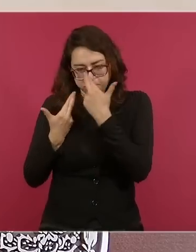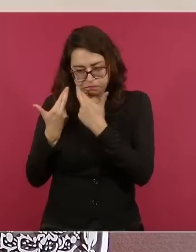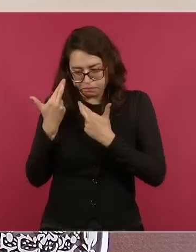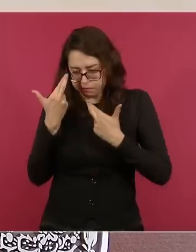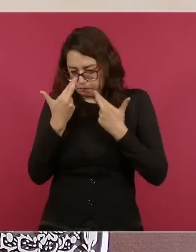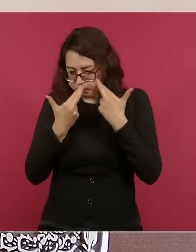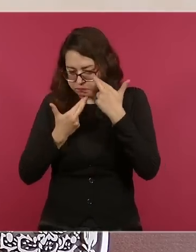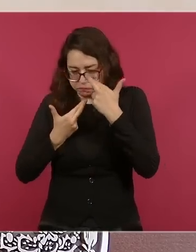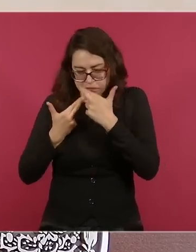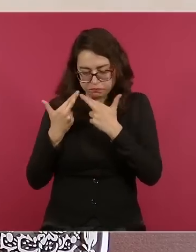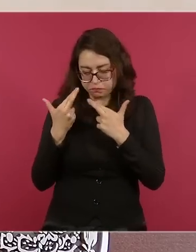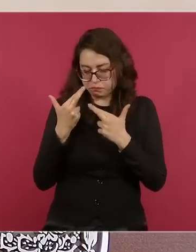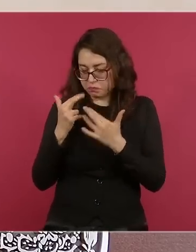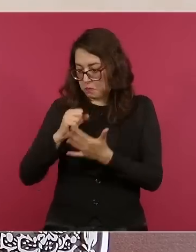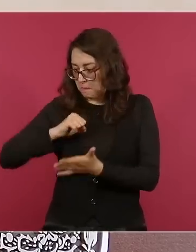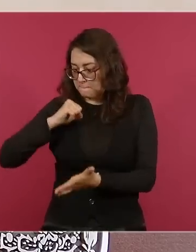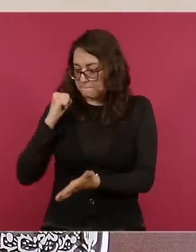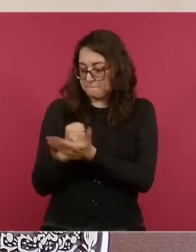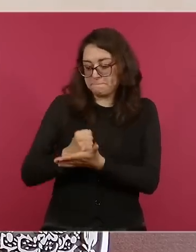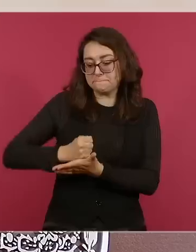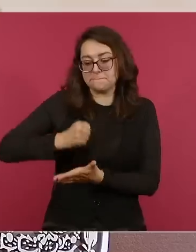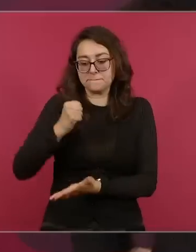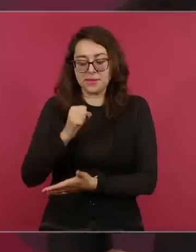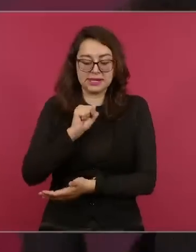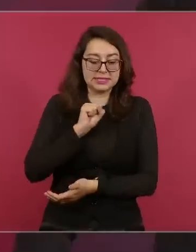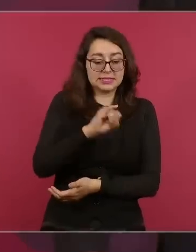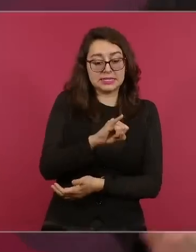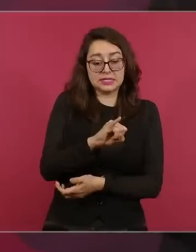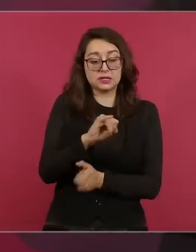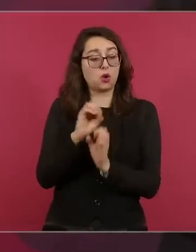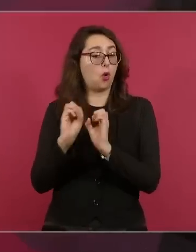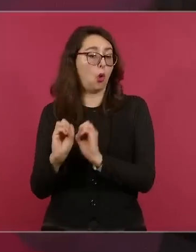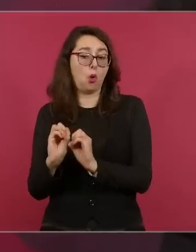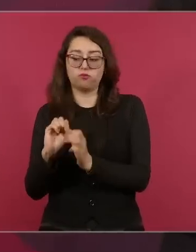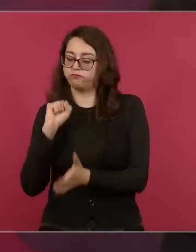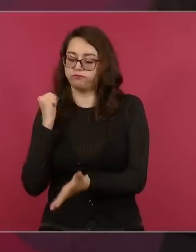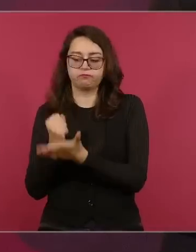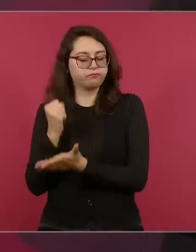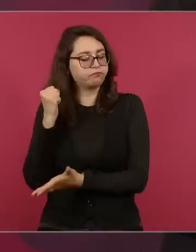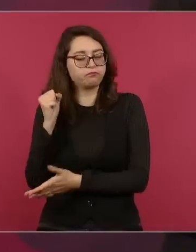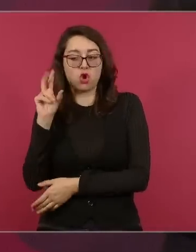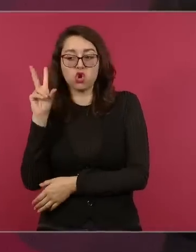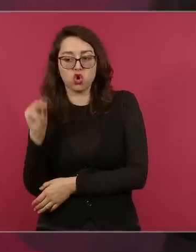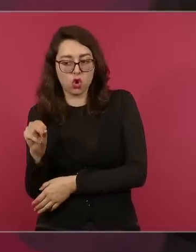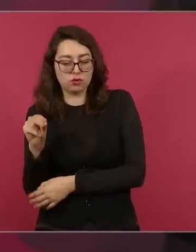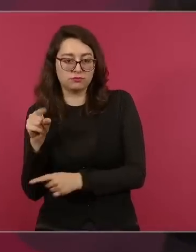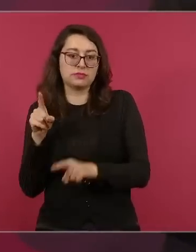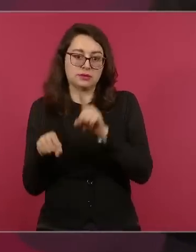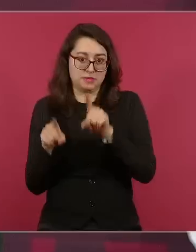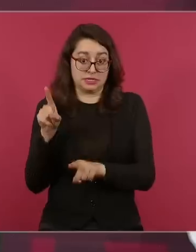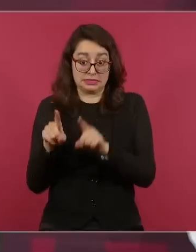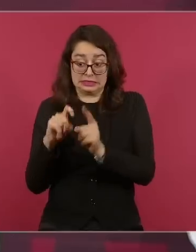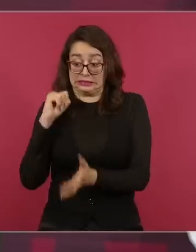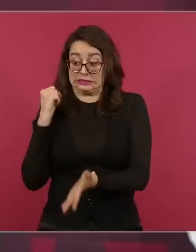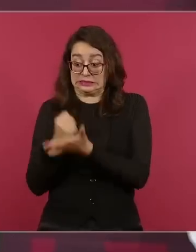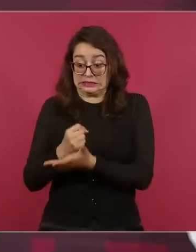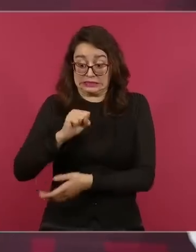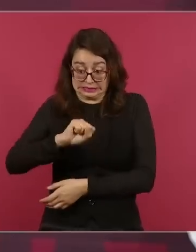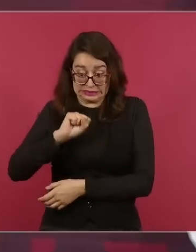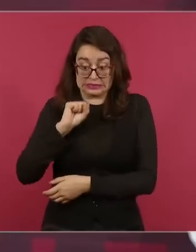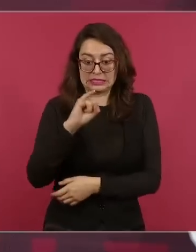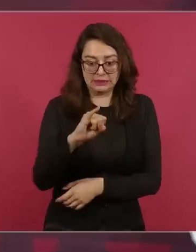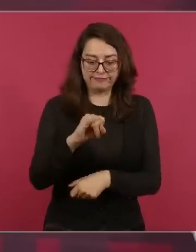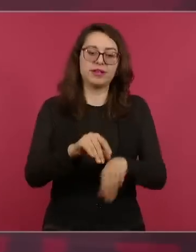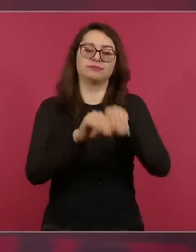aprueban, se certifican para ser aplicadas. Las